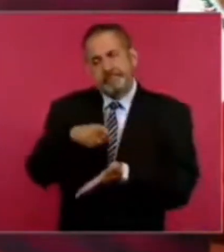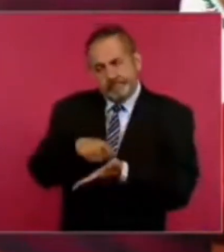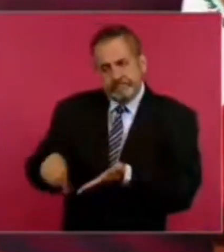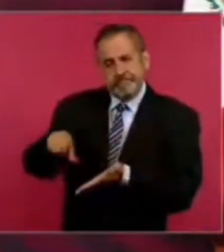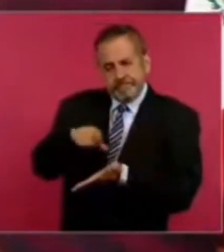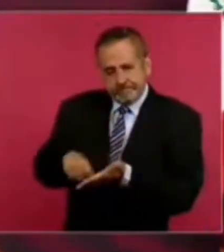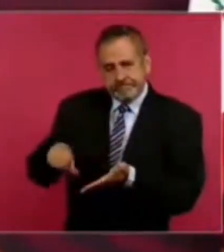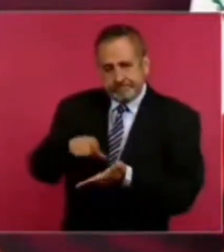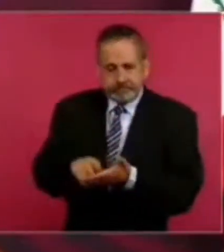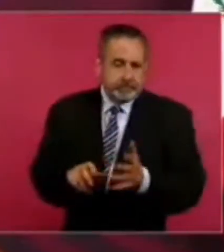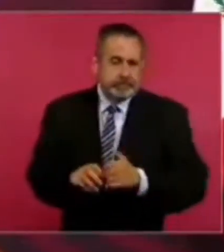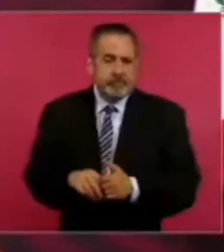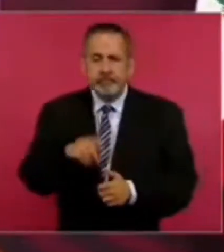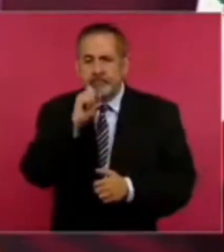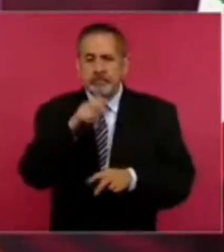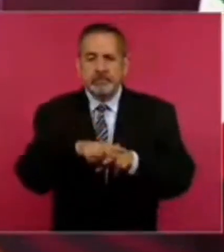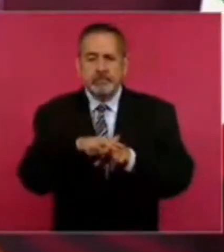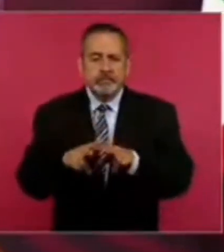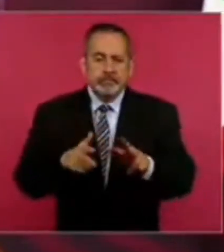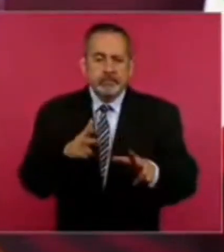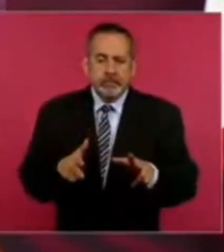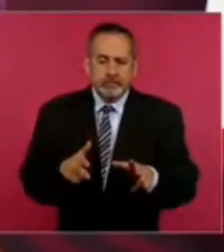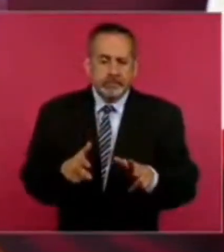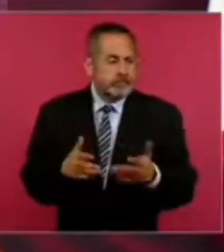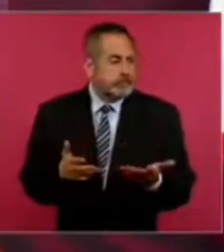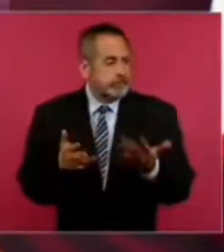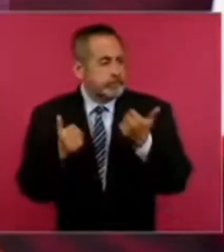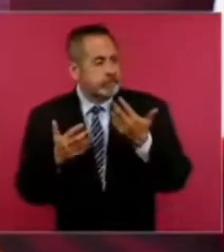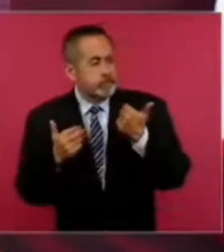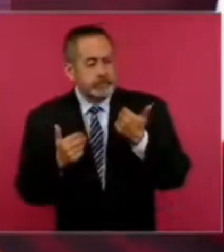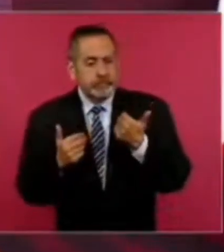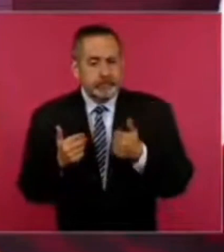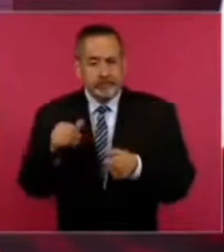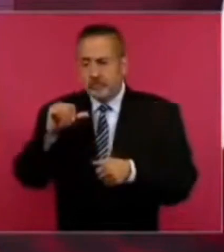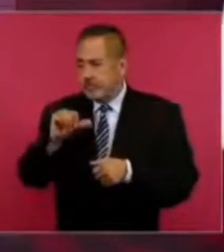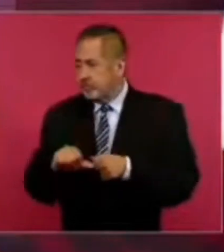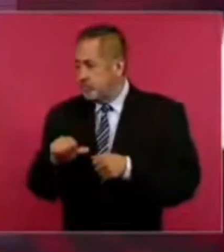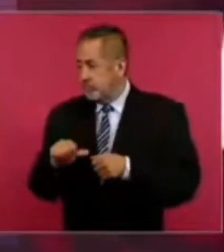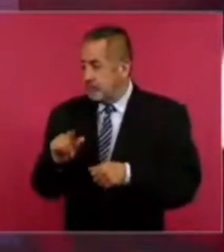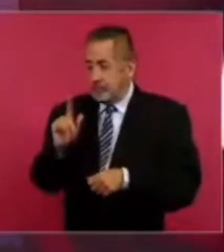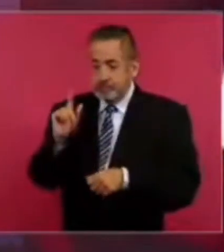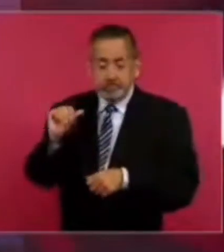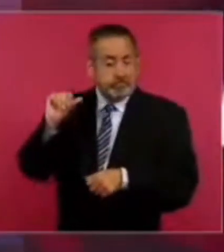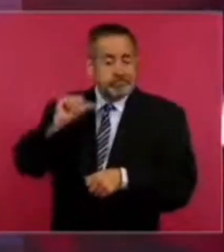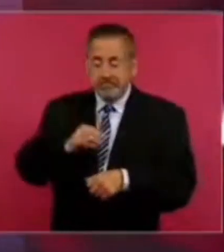hablábamos de los trenes, no se pueden conseguir de la noche a la mañana.